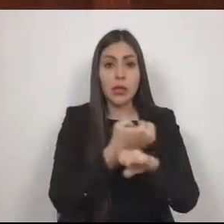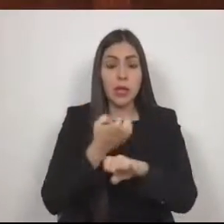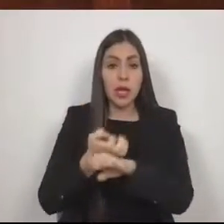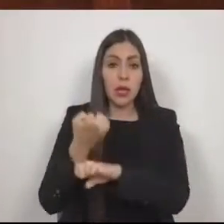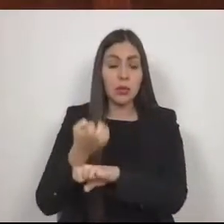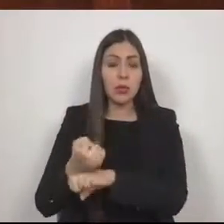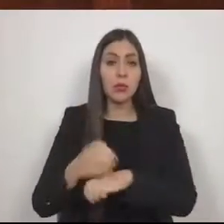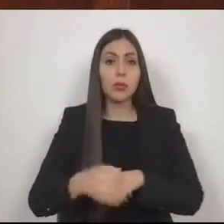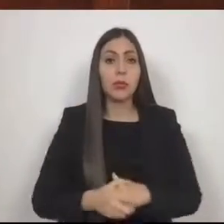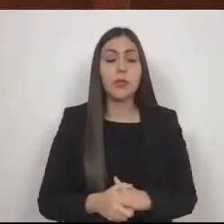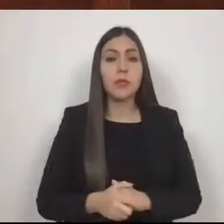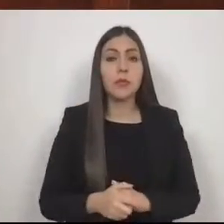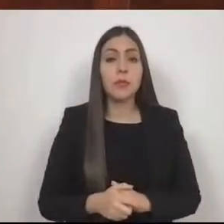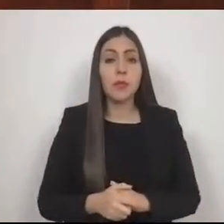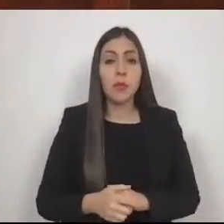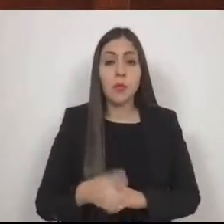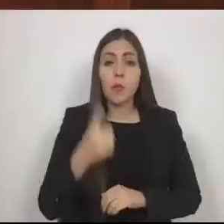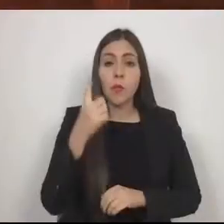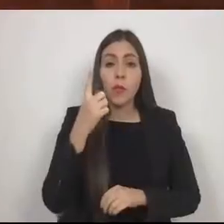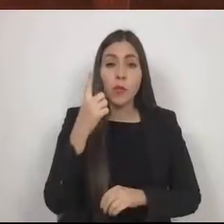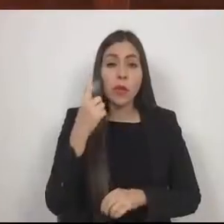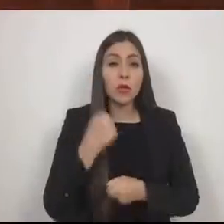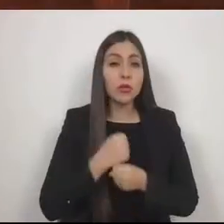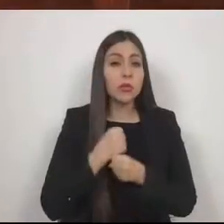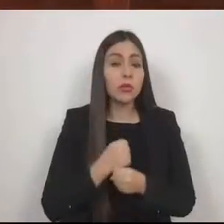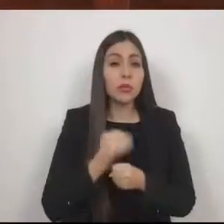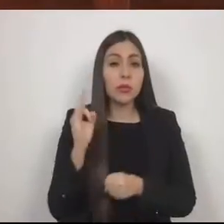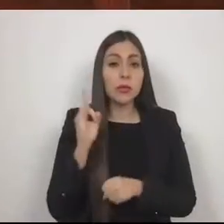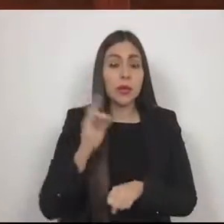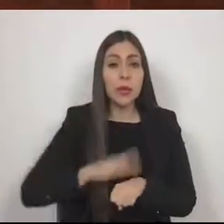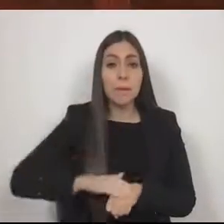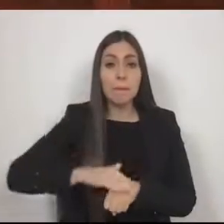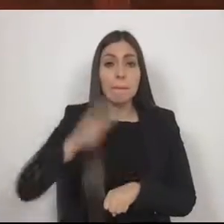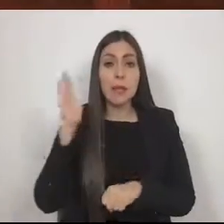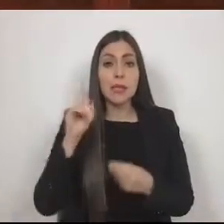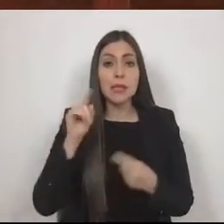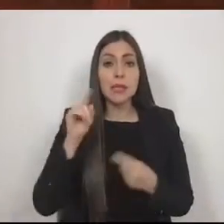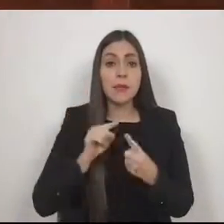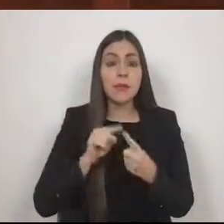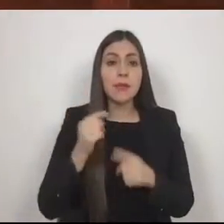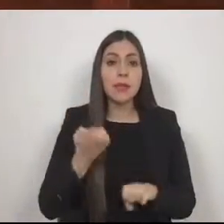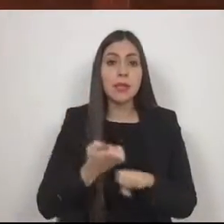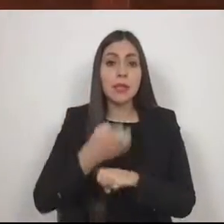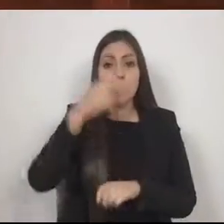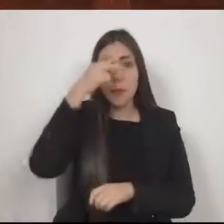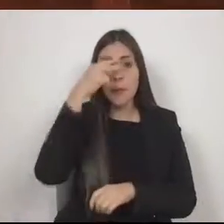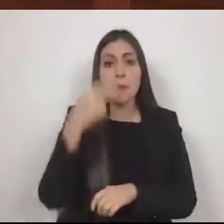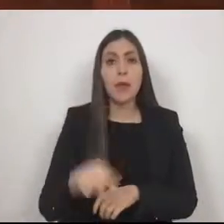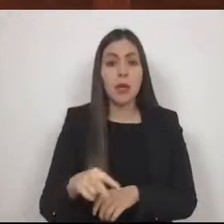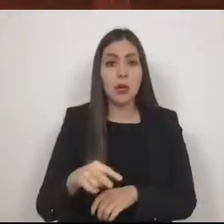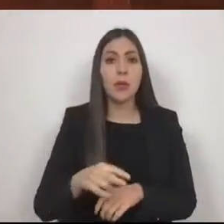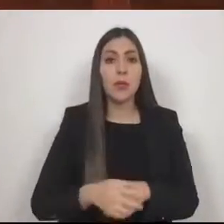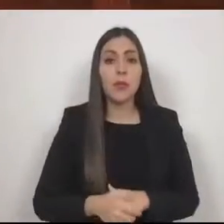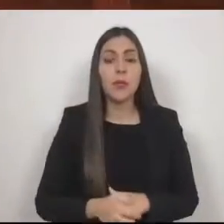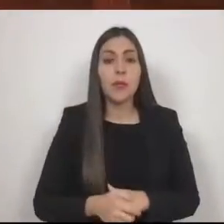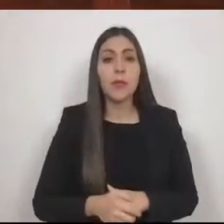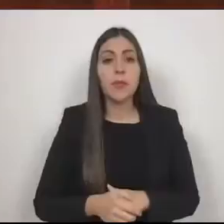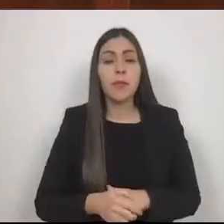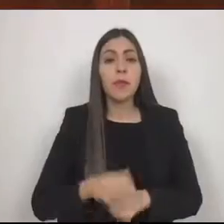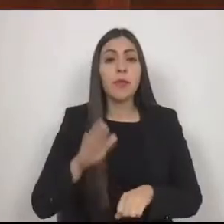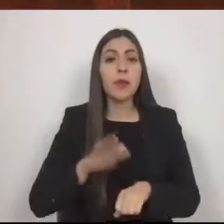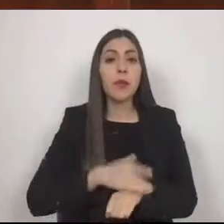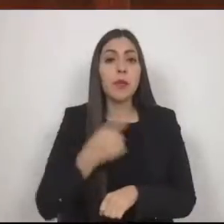una de las que más podría sufrir estas afectaciones sería el Estado de México, pues de acuerdo con las proyecciones